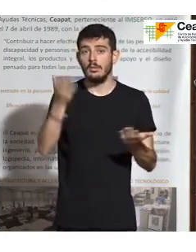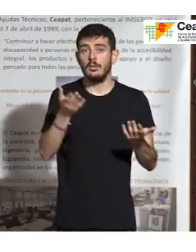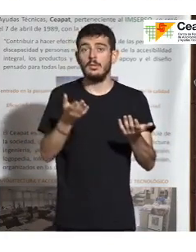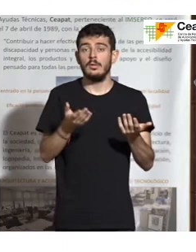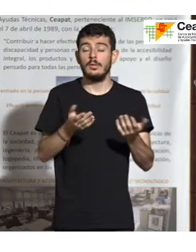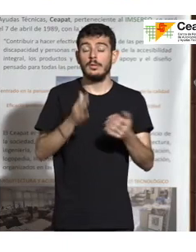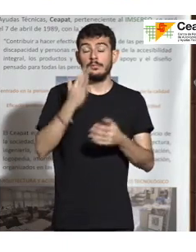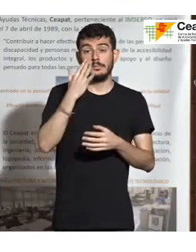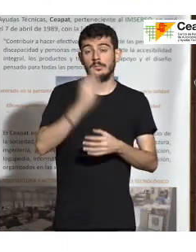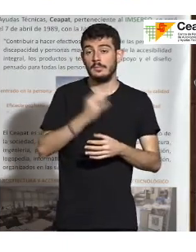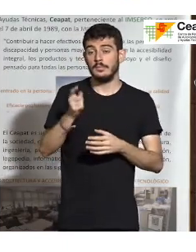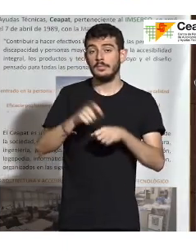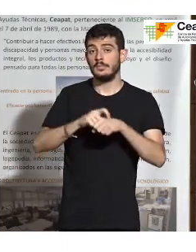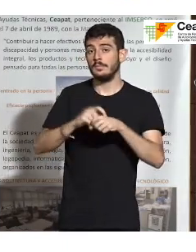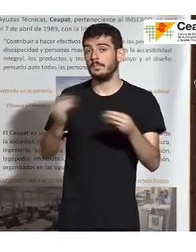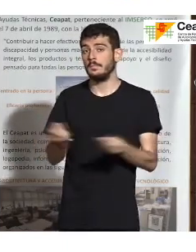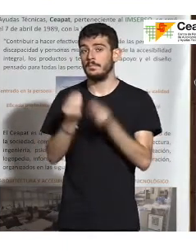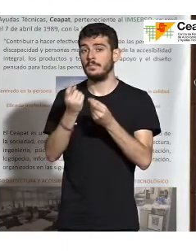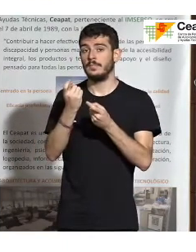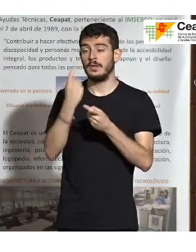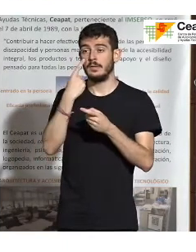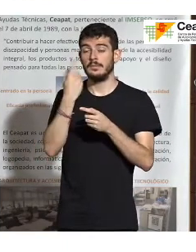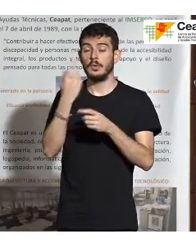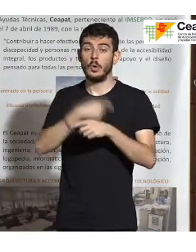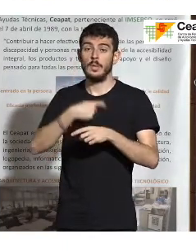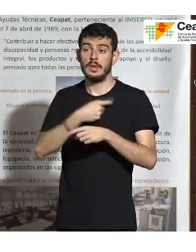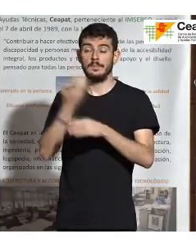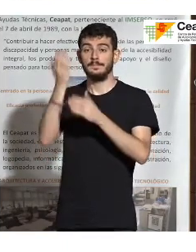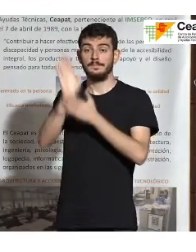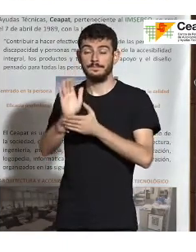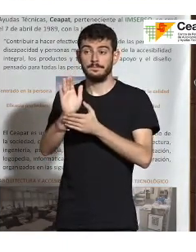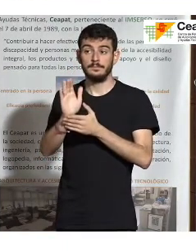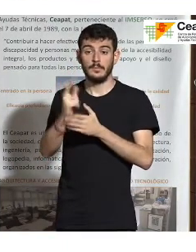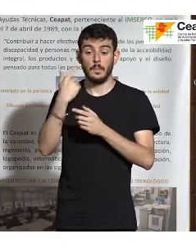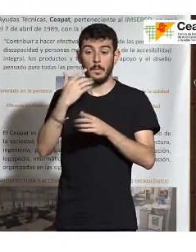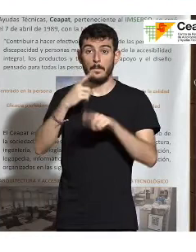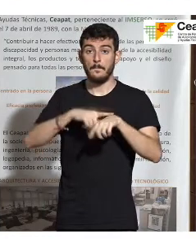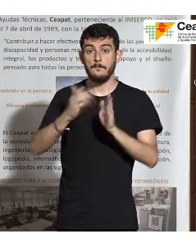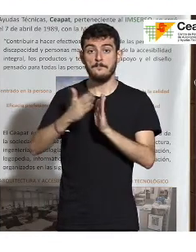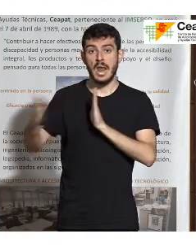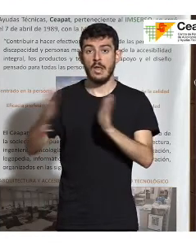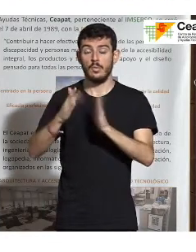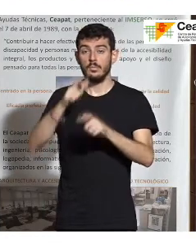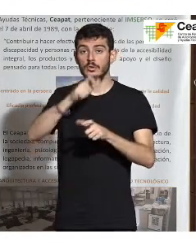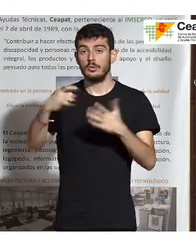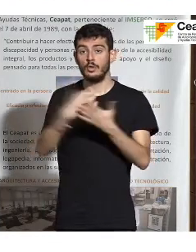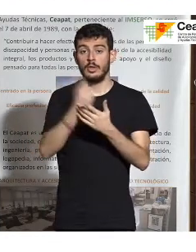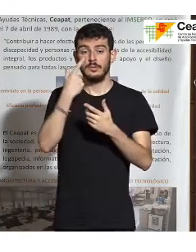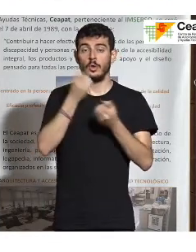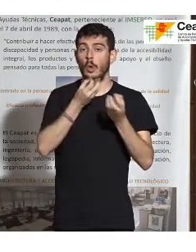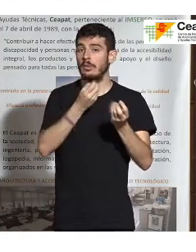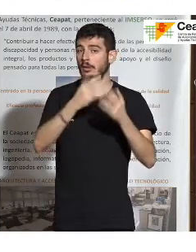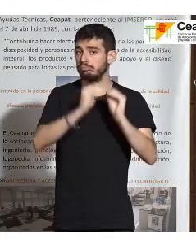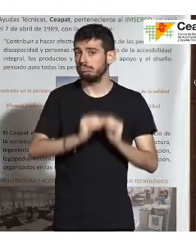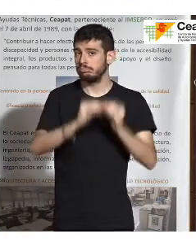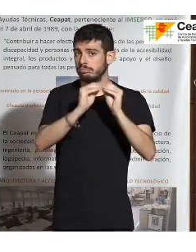el aspecto que todavía tenemos que mejorar en la representación del comité. Damos un plazo y todas esas personas elaboran comentarios. Desde nuestro